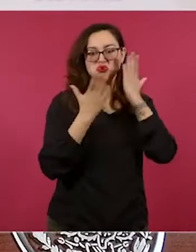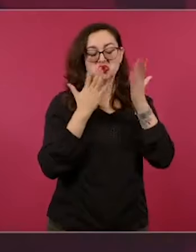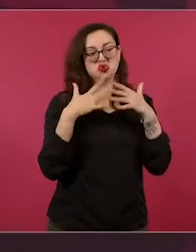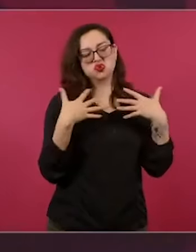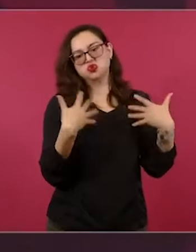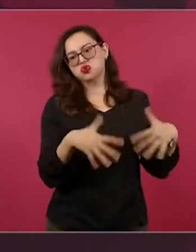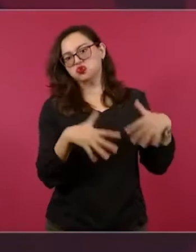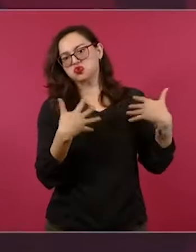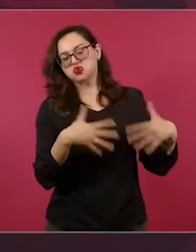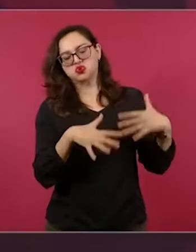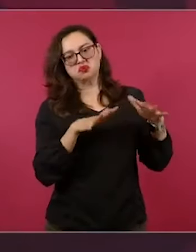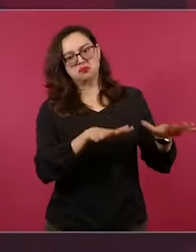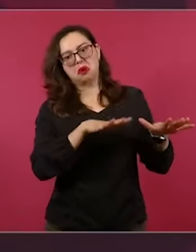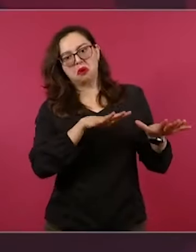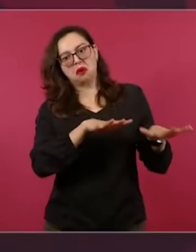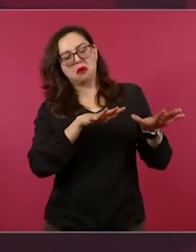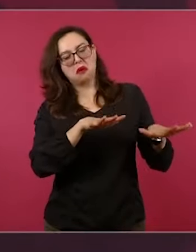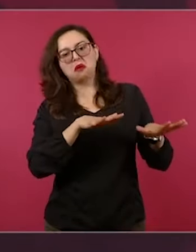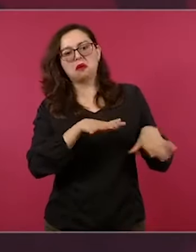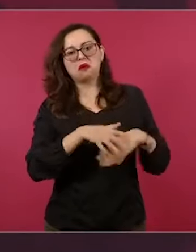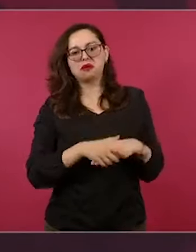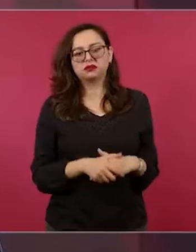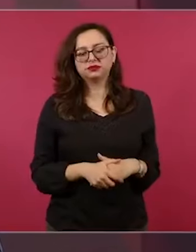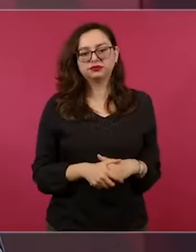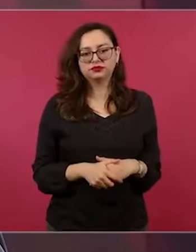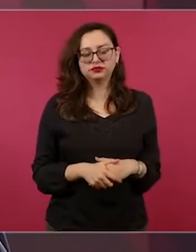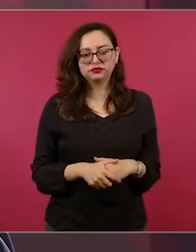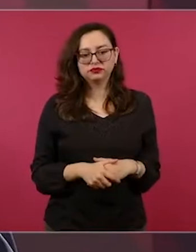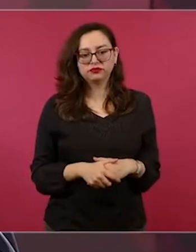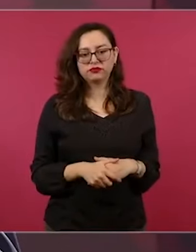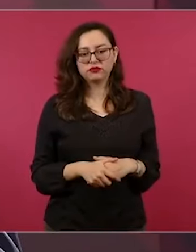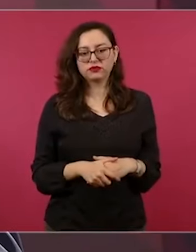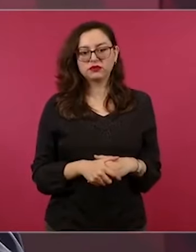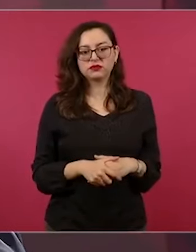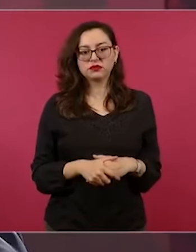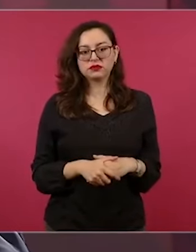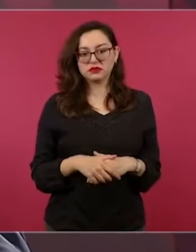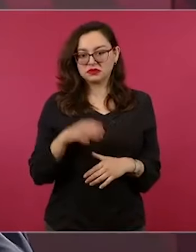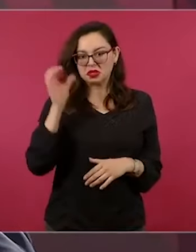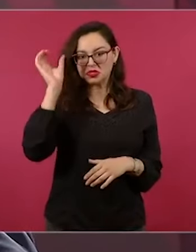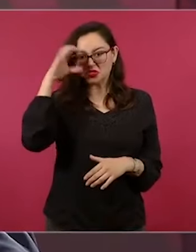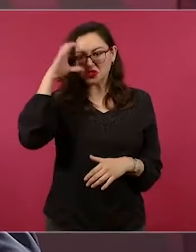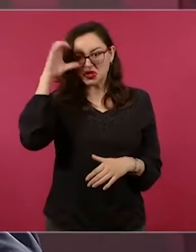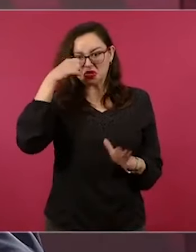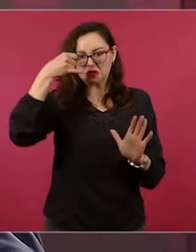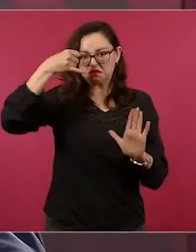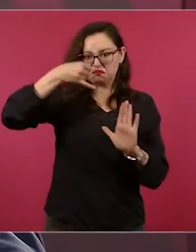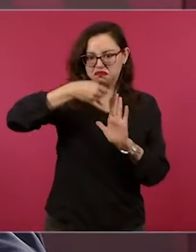científico,